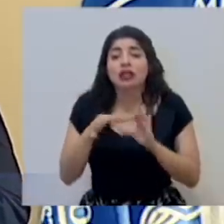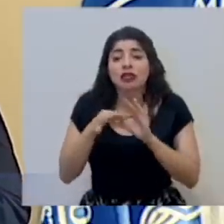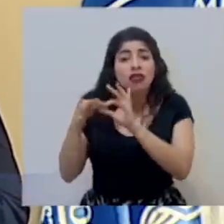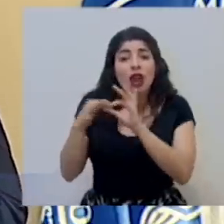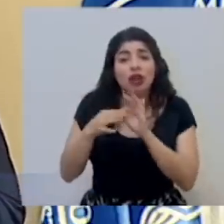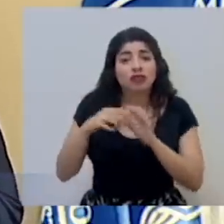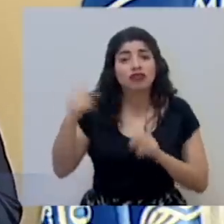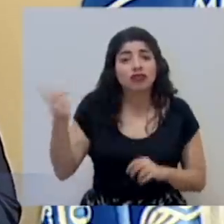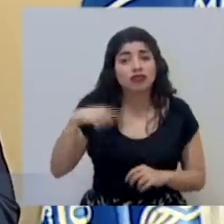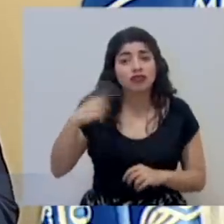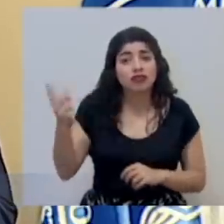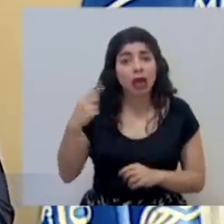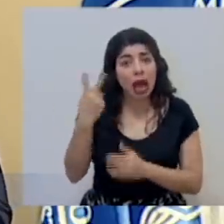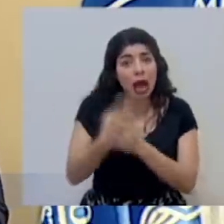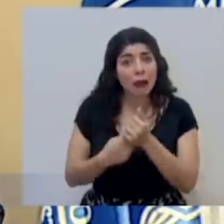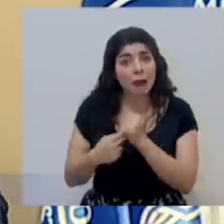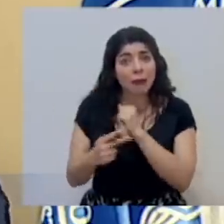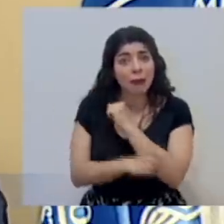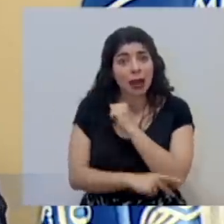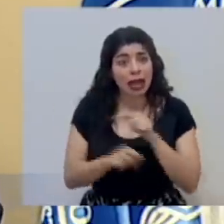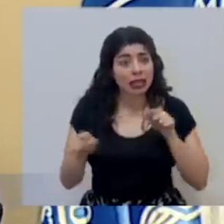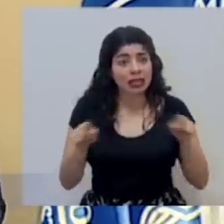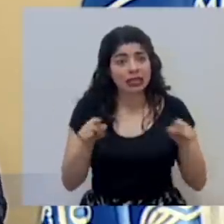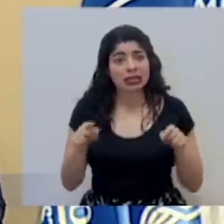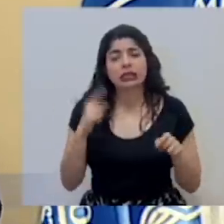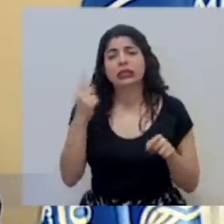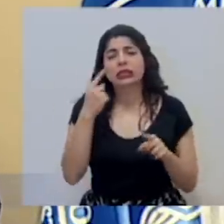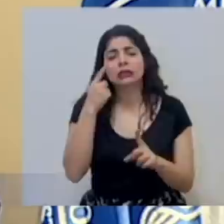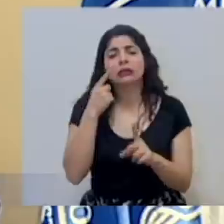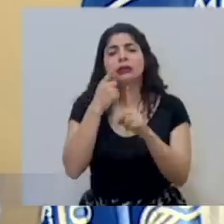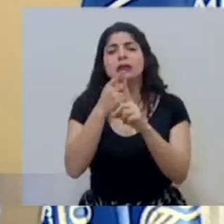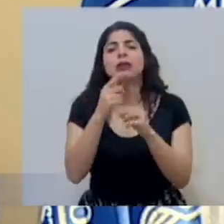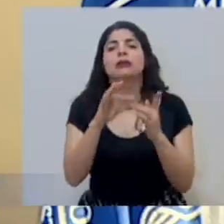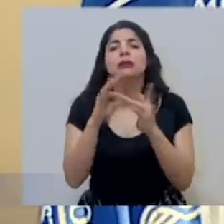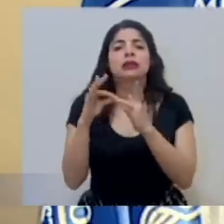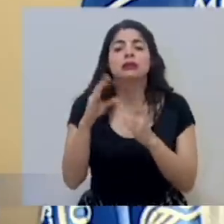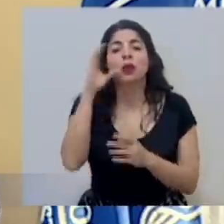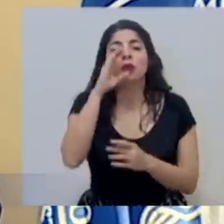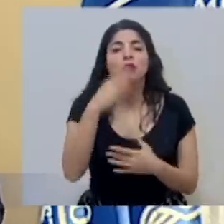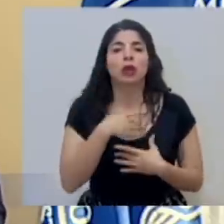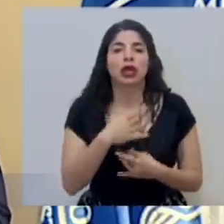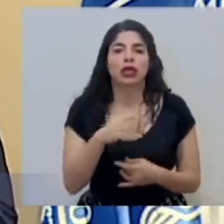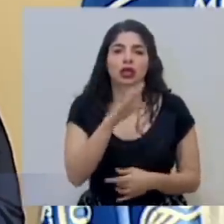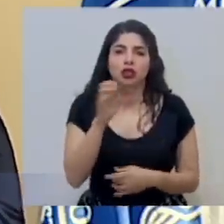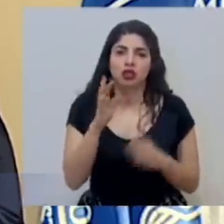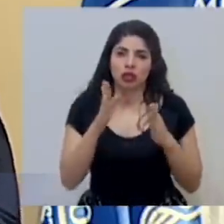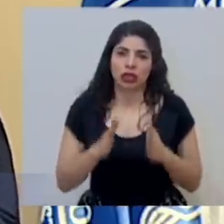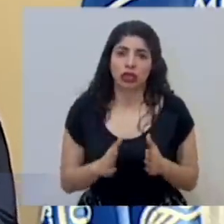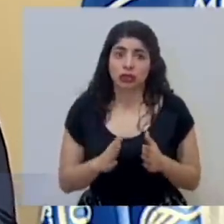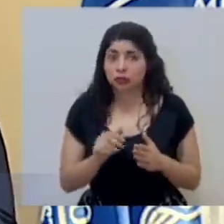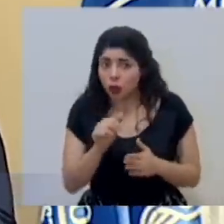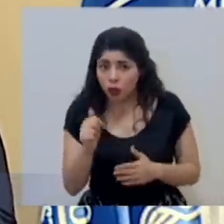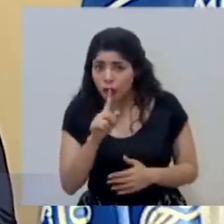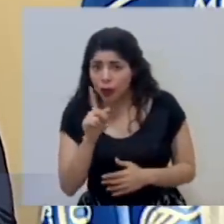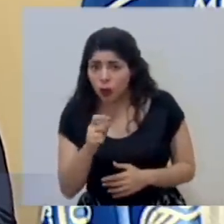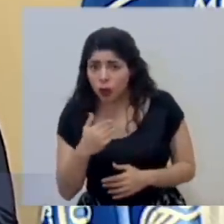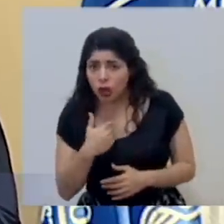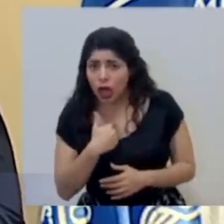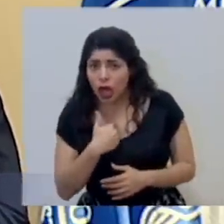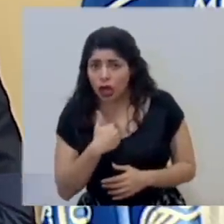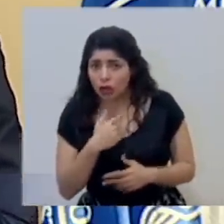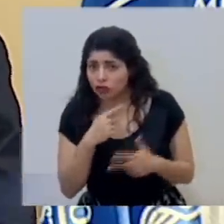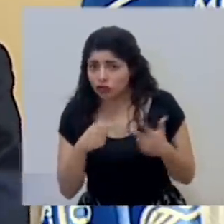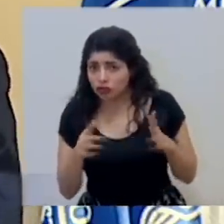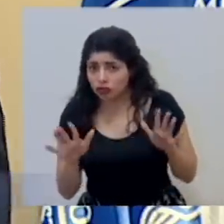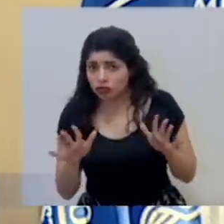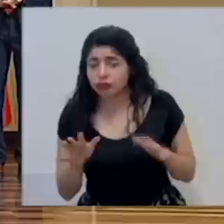relaciones con ambos países se manejan en el interés superior de las y los costarricenses. no sé si había otra consulta eran